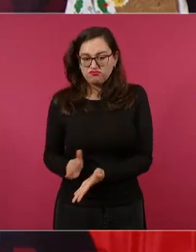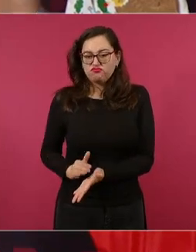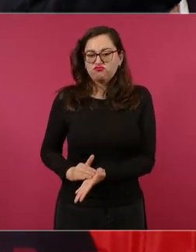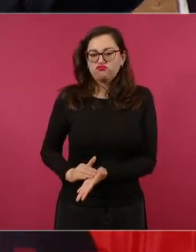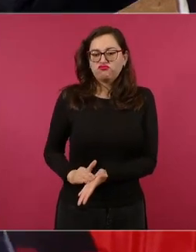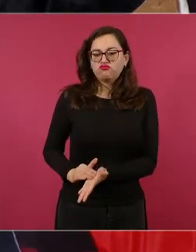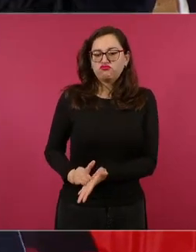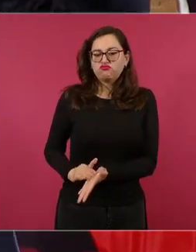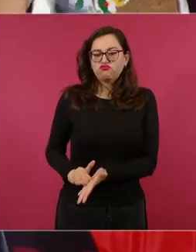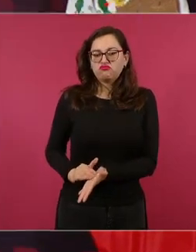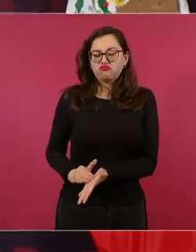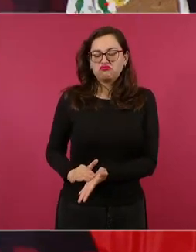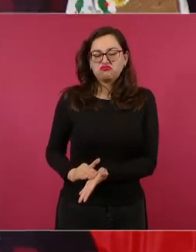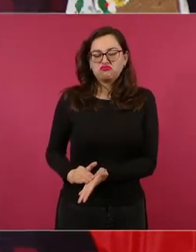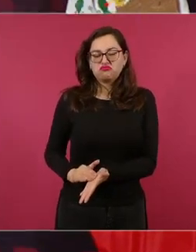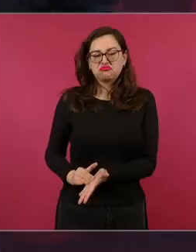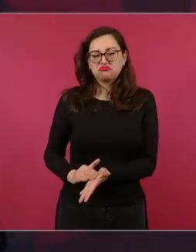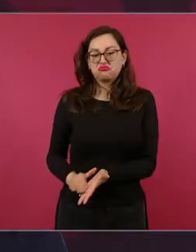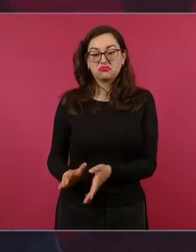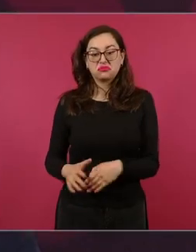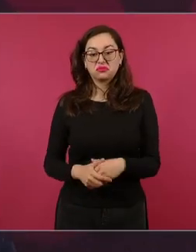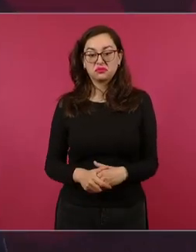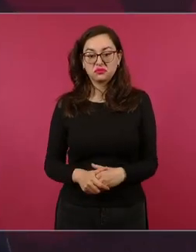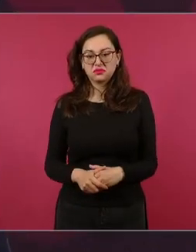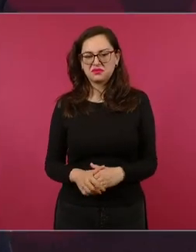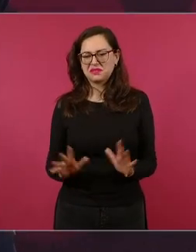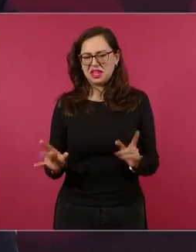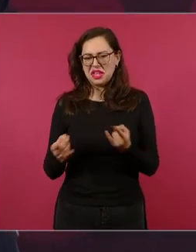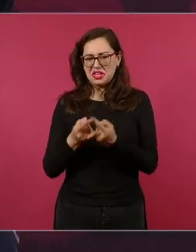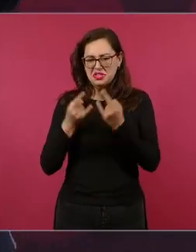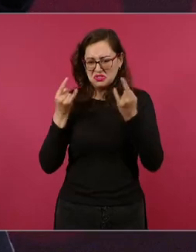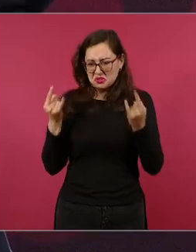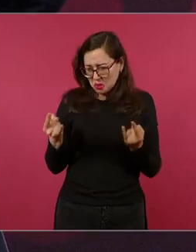ya era el fin de la historia no hay que ver hacia adelante